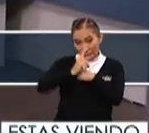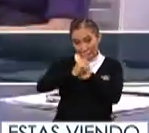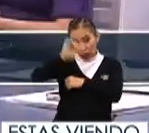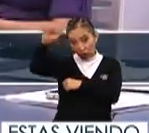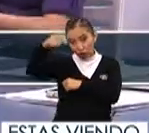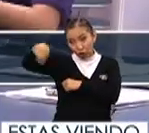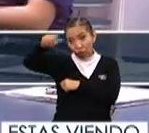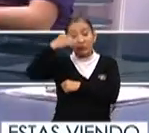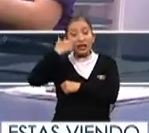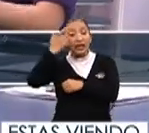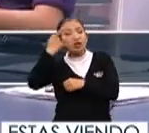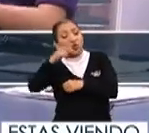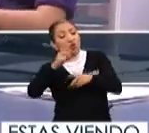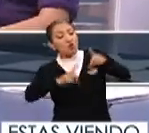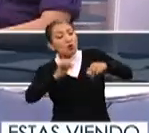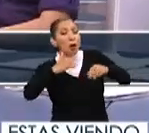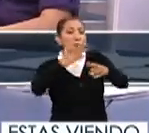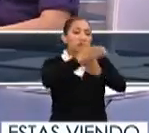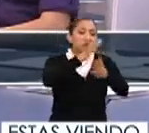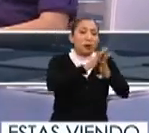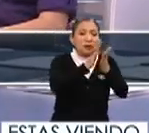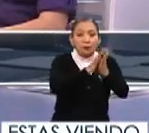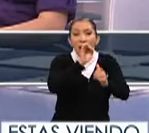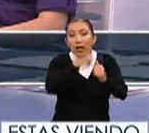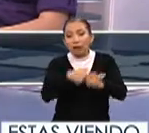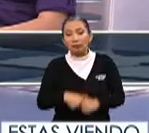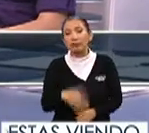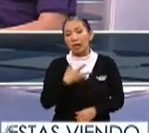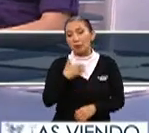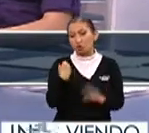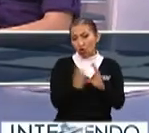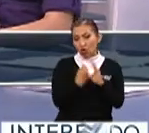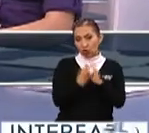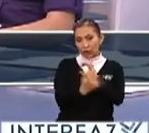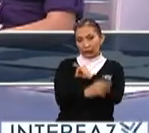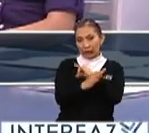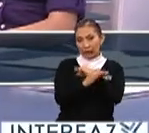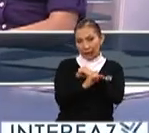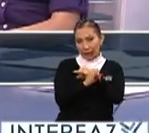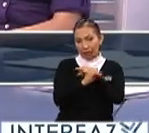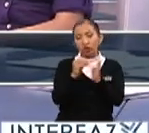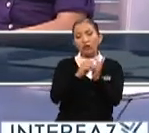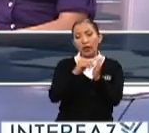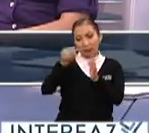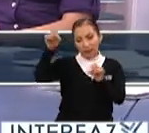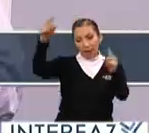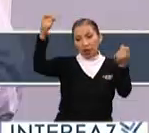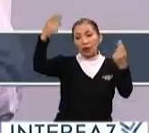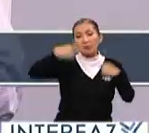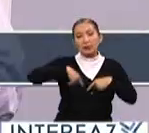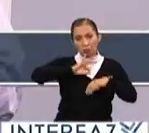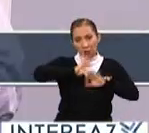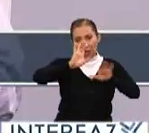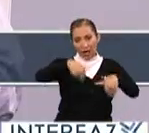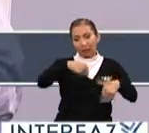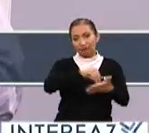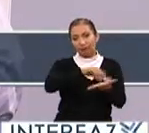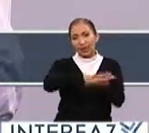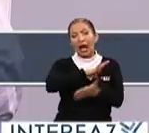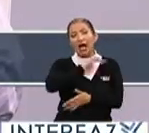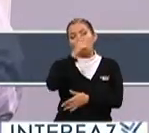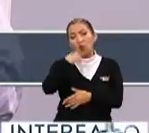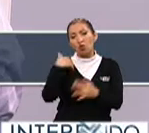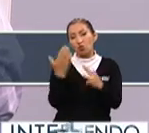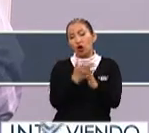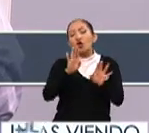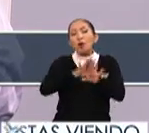tratando de resolver sus dudas, de participar en este proceso democrático? tenemos un curso en línea, el cual todavía la gente puede inscribirse, y si hay un